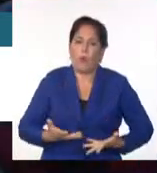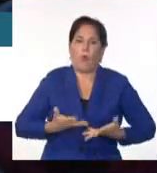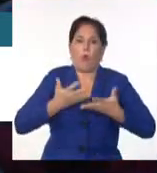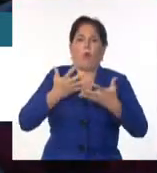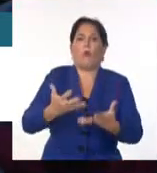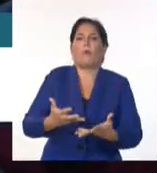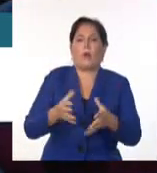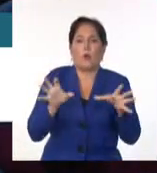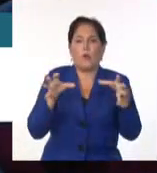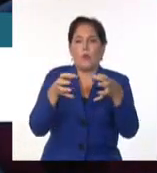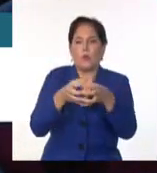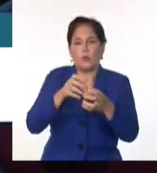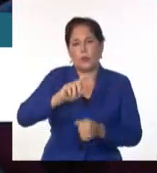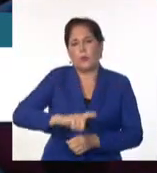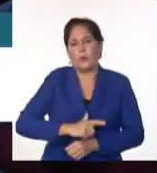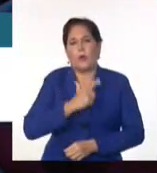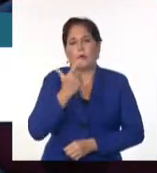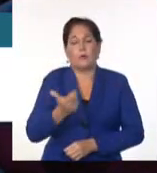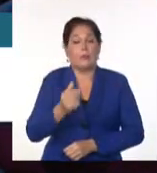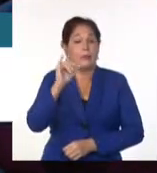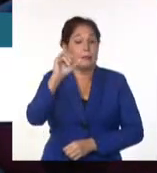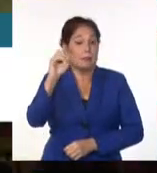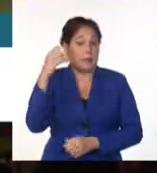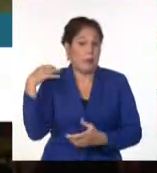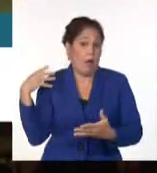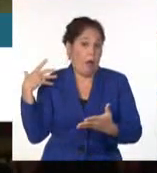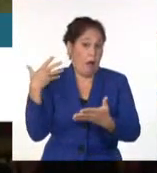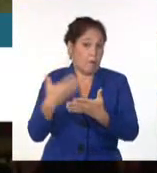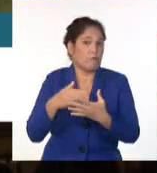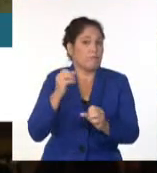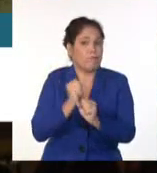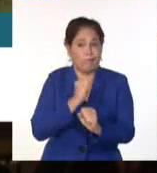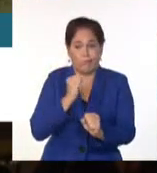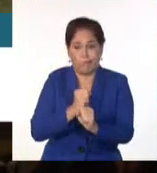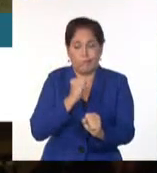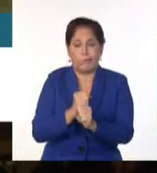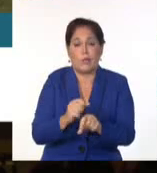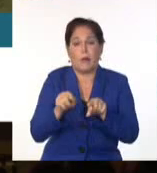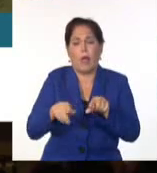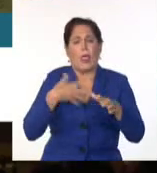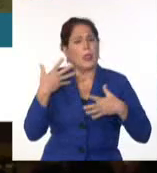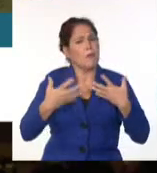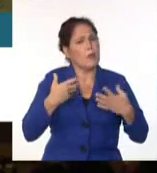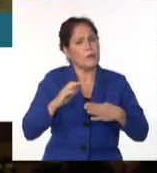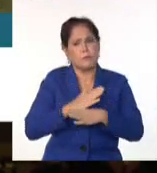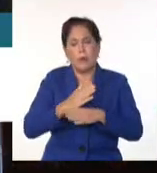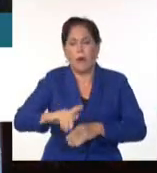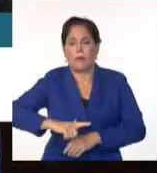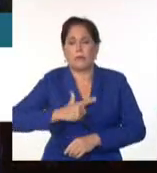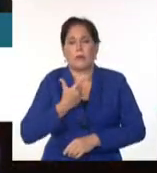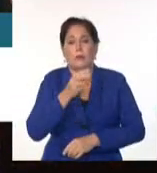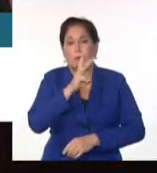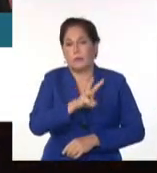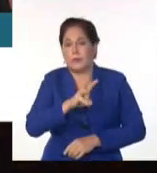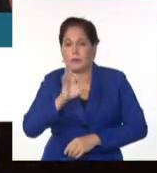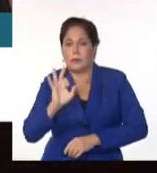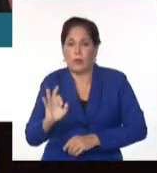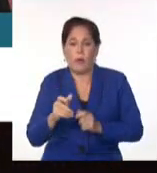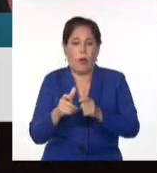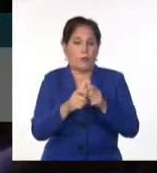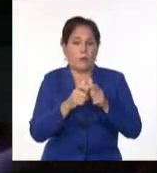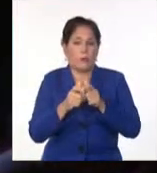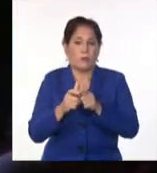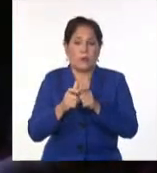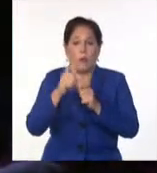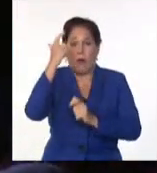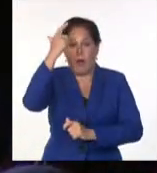este conjunto artístico con más de seis décadas de existencia, como parte de las actividades por el aniversario 38 de la Asociación Hermanos